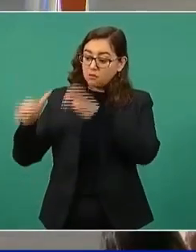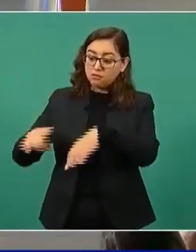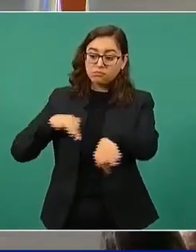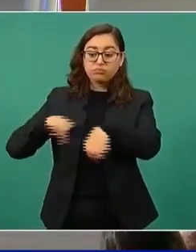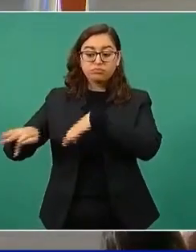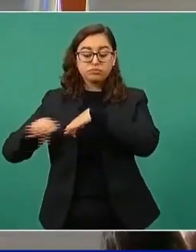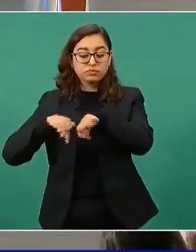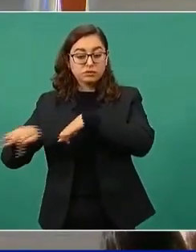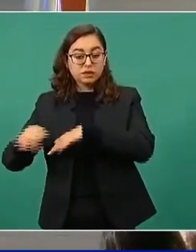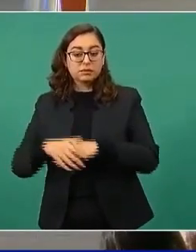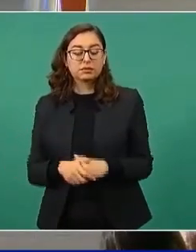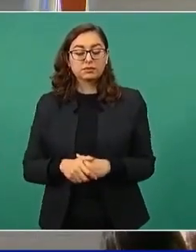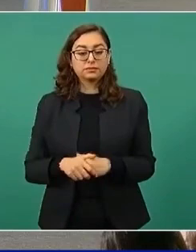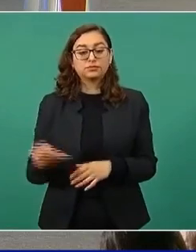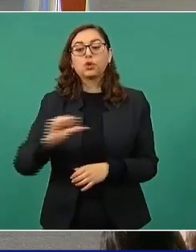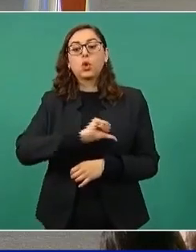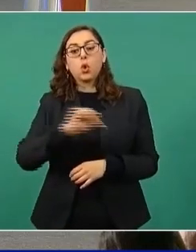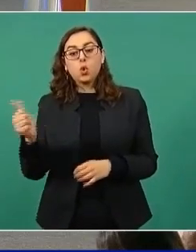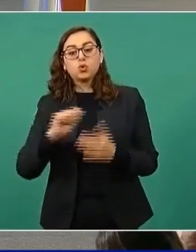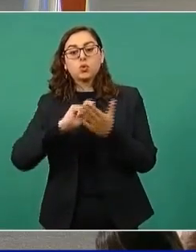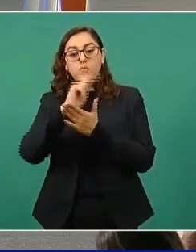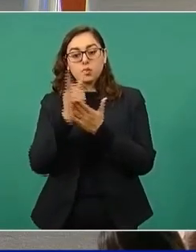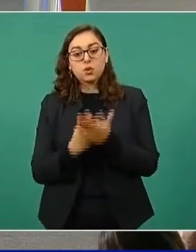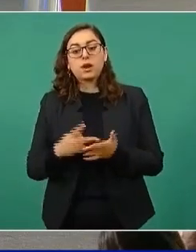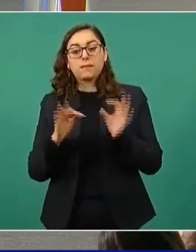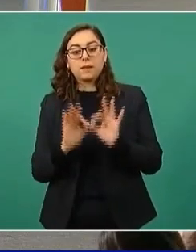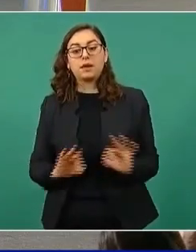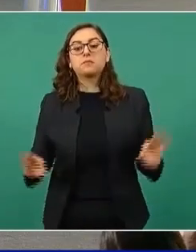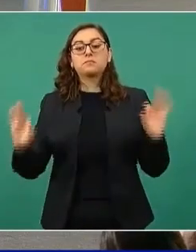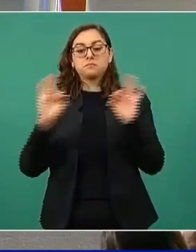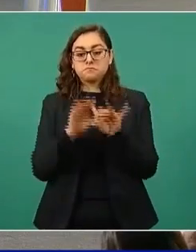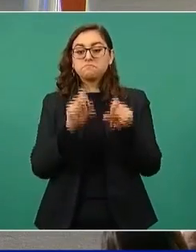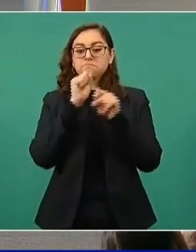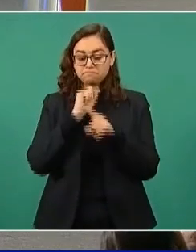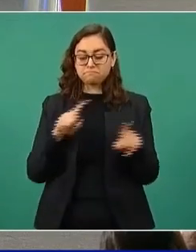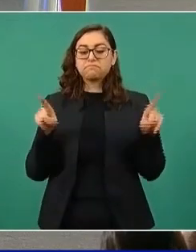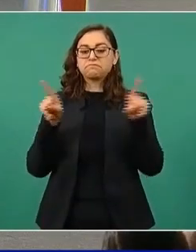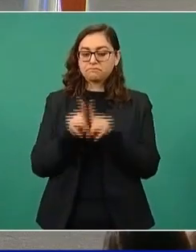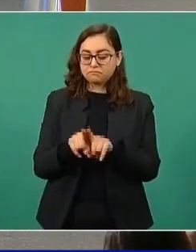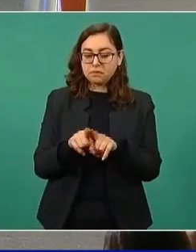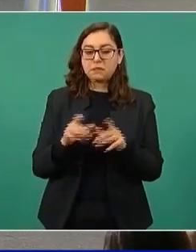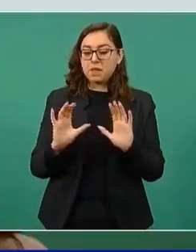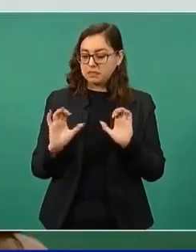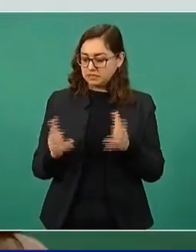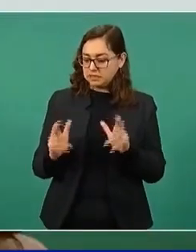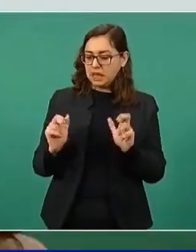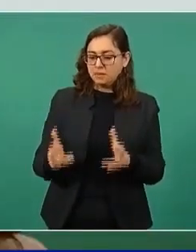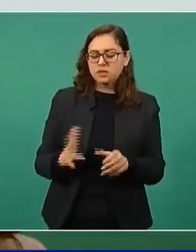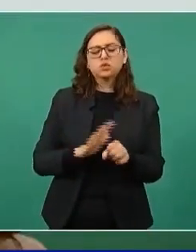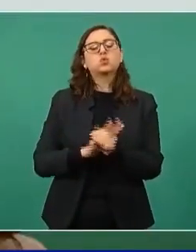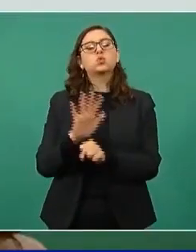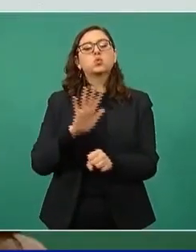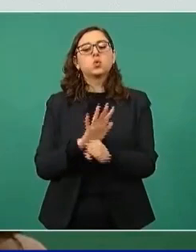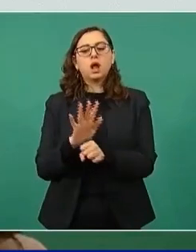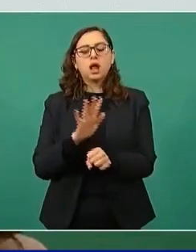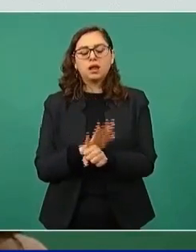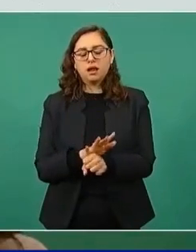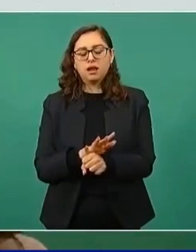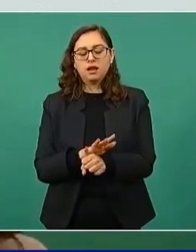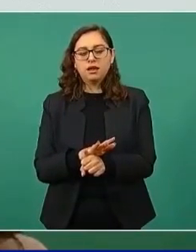Otro de nuestros programas sociales relevantes que están siendo aplicados en Chiapas consiste en dar trabajo